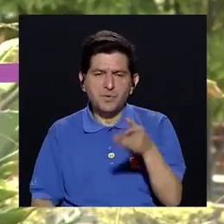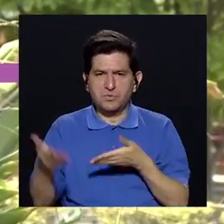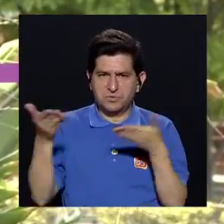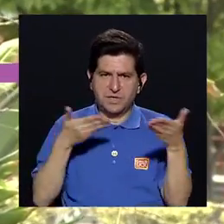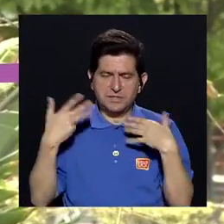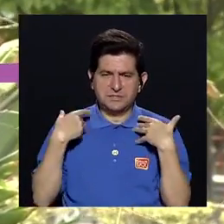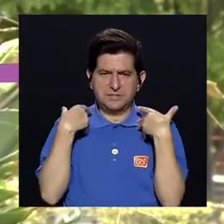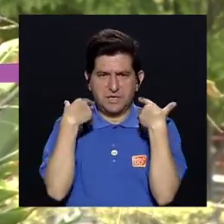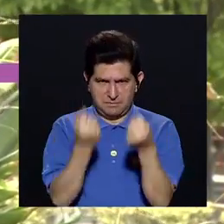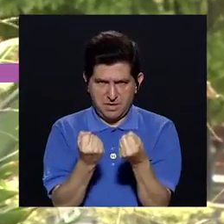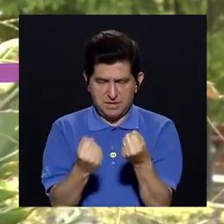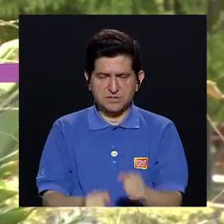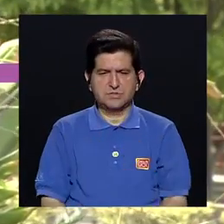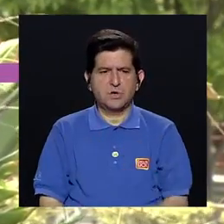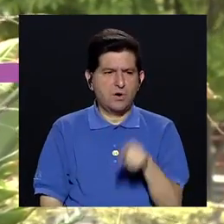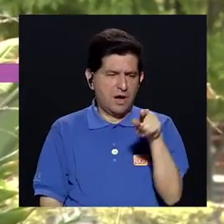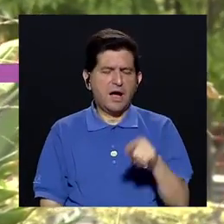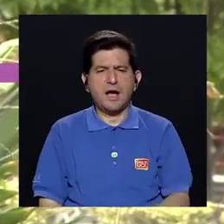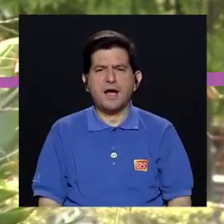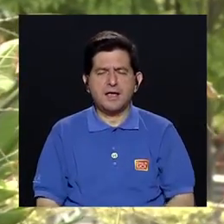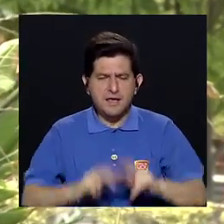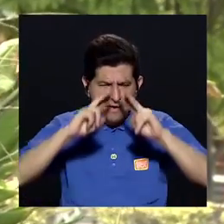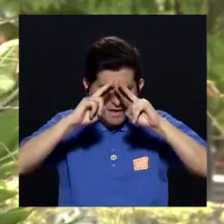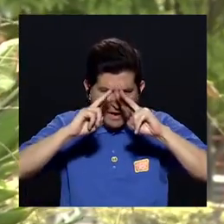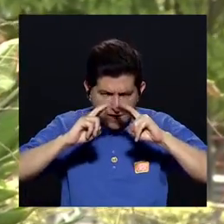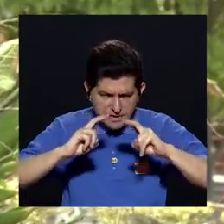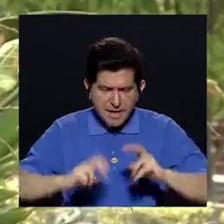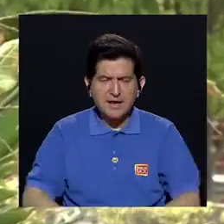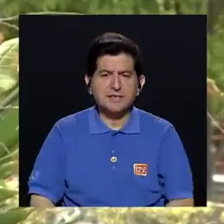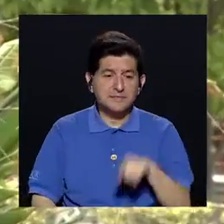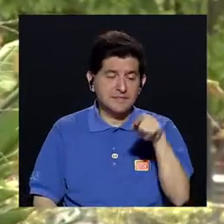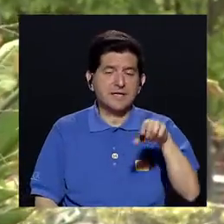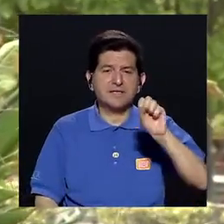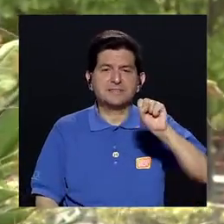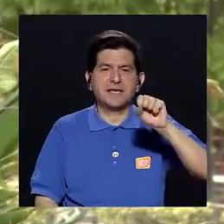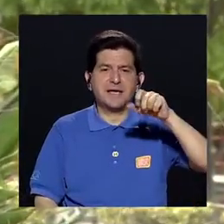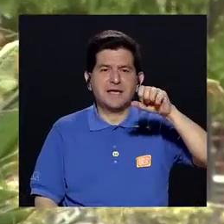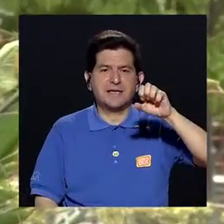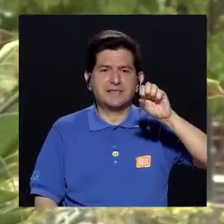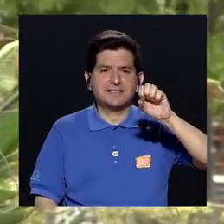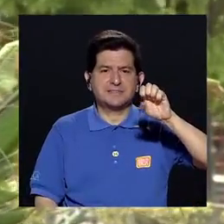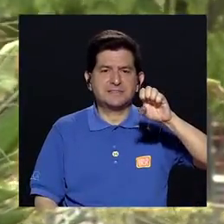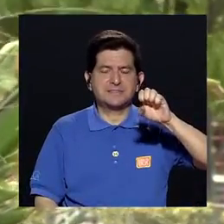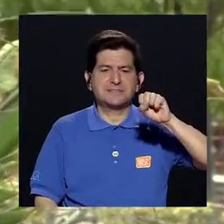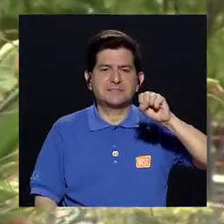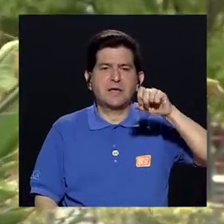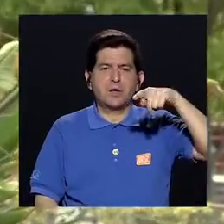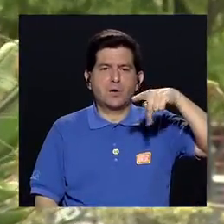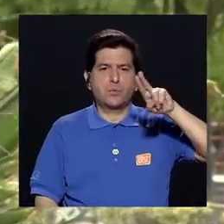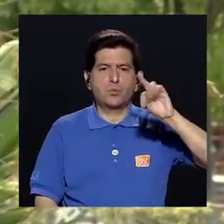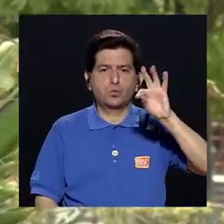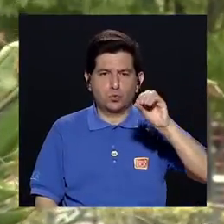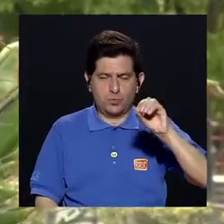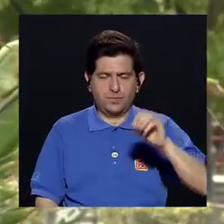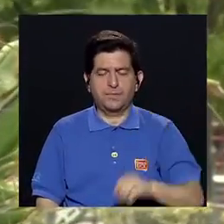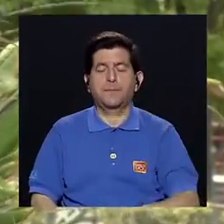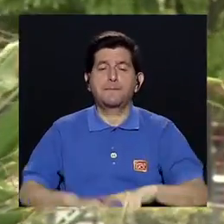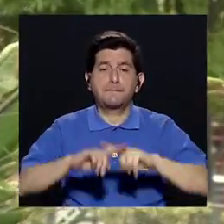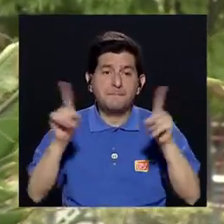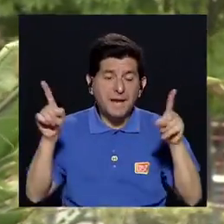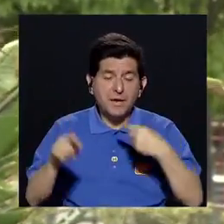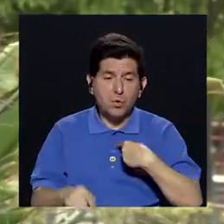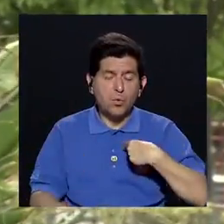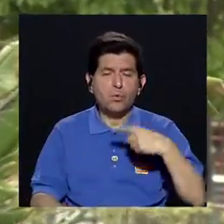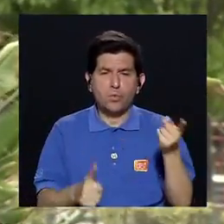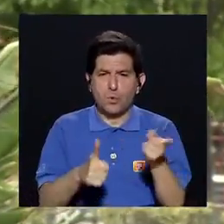servicios de salud Para que le realicen las pruebas de los esputos Para descartar, porque puede ser otros eventos Pero lo